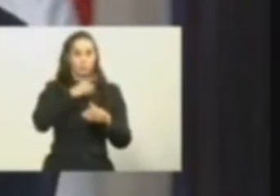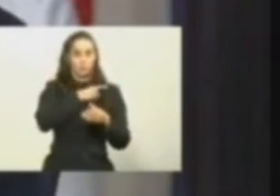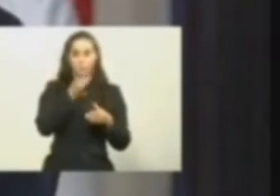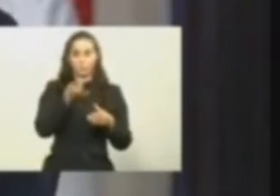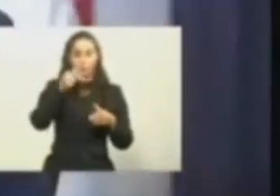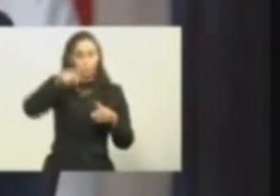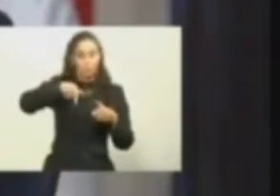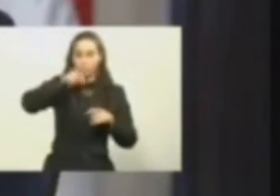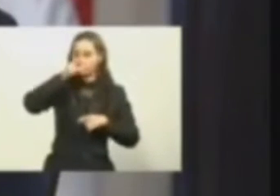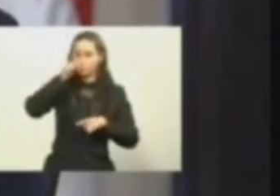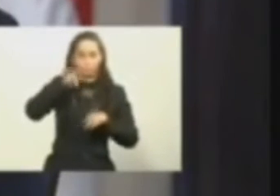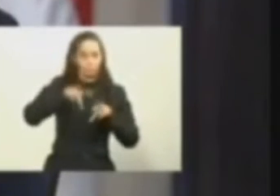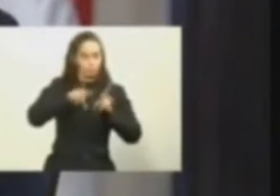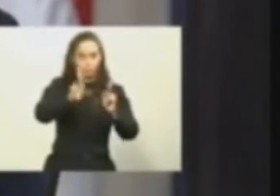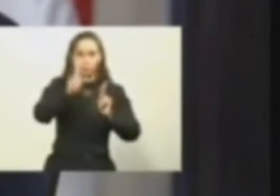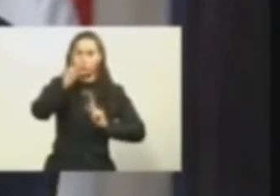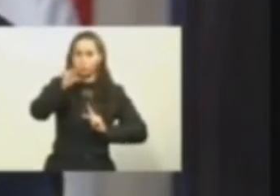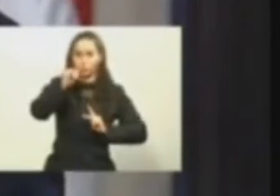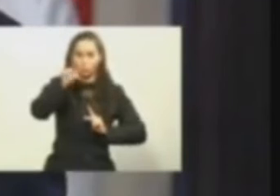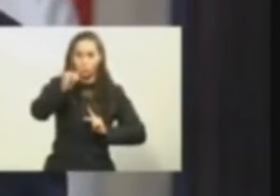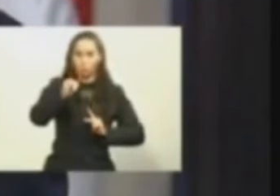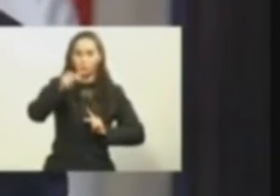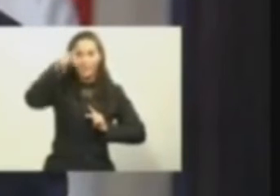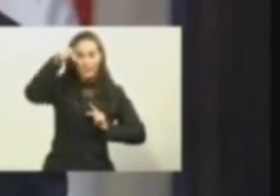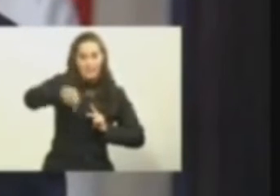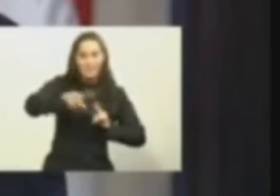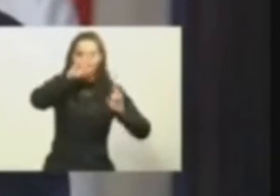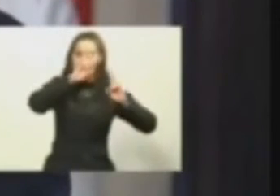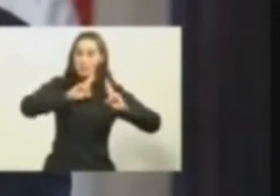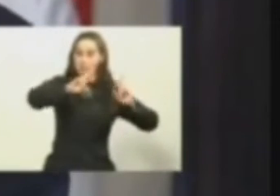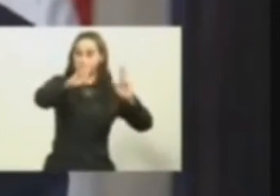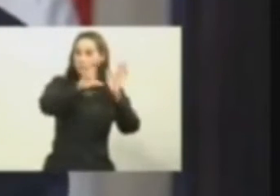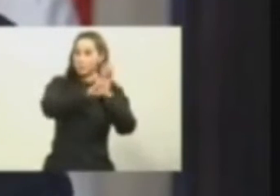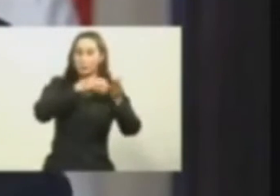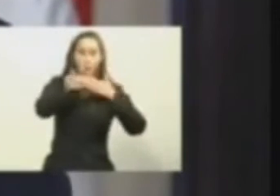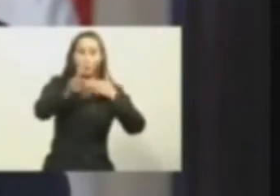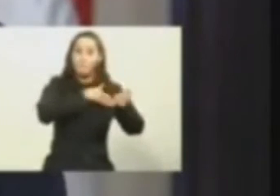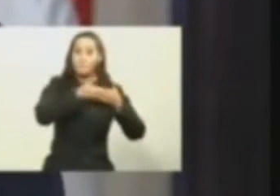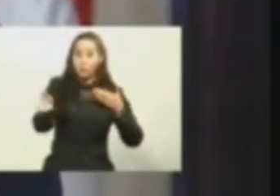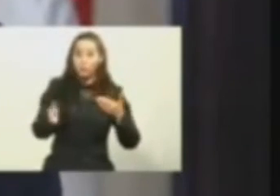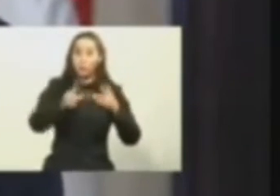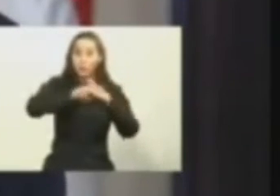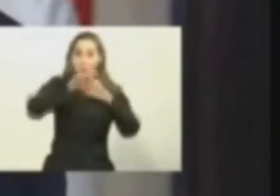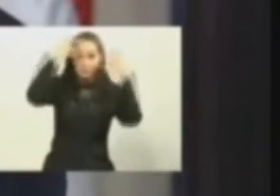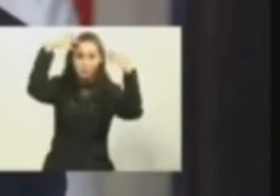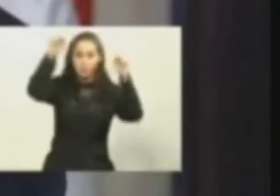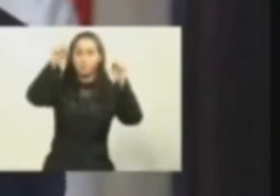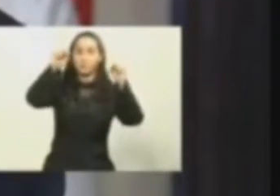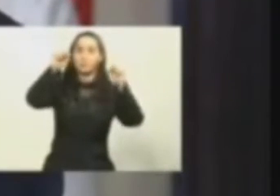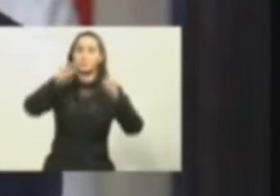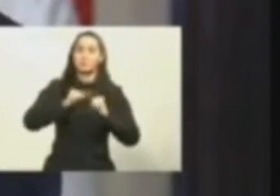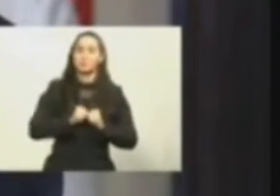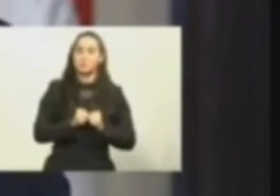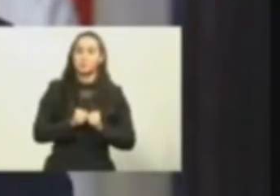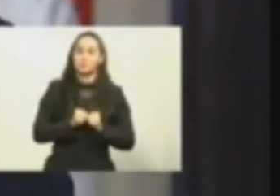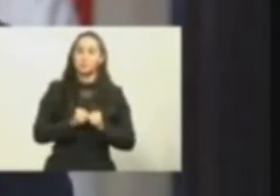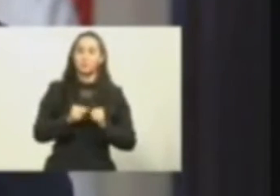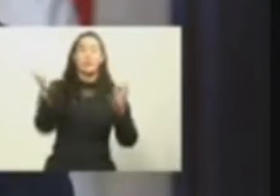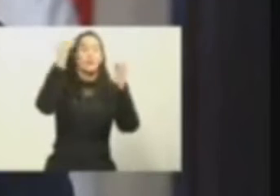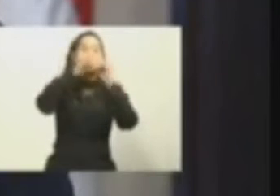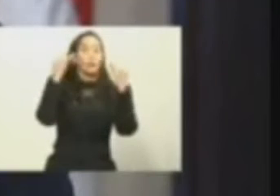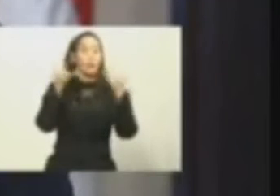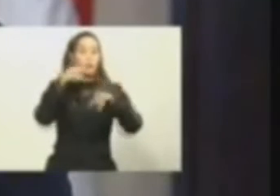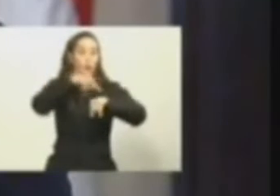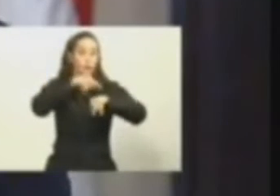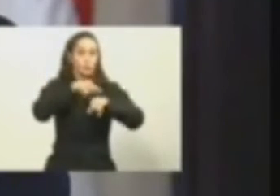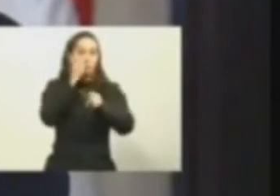vamos a permitir aquí. Aquí hay que respetar la ley, sea quien sea, empezando por el presidente de la República. Y más en estos